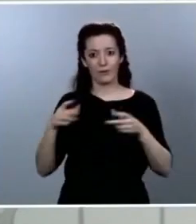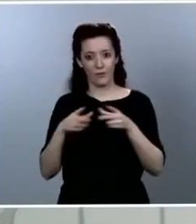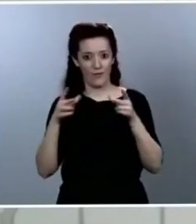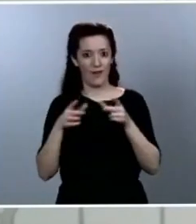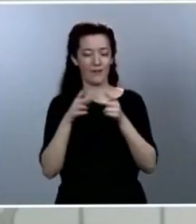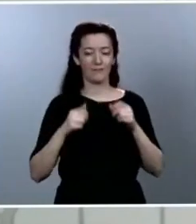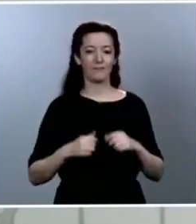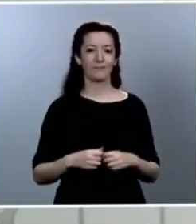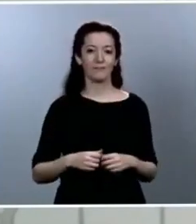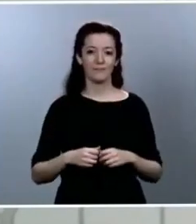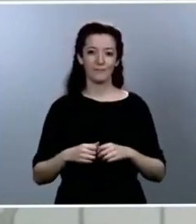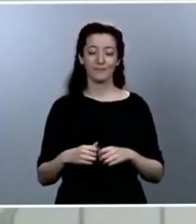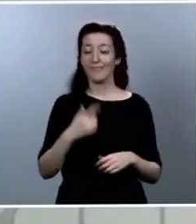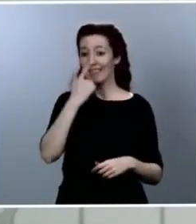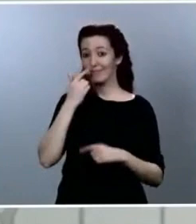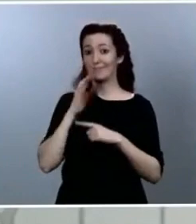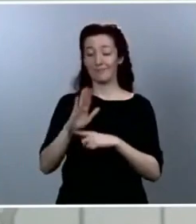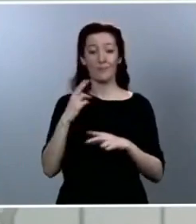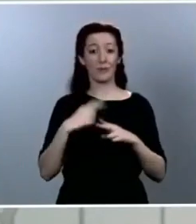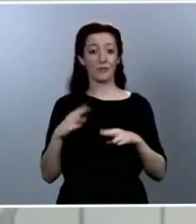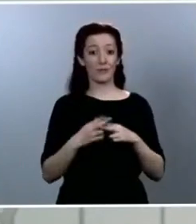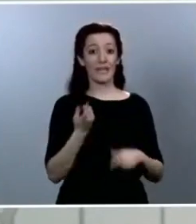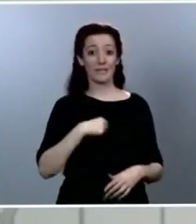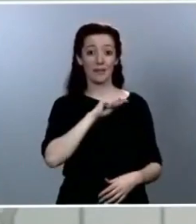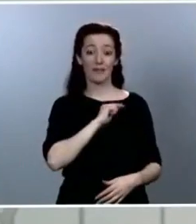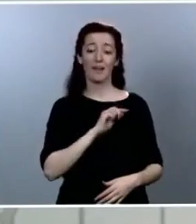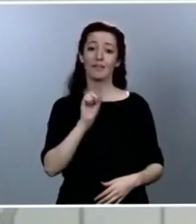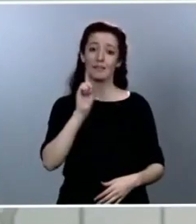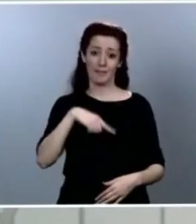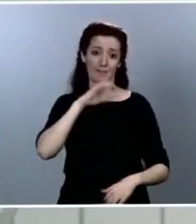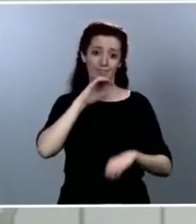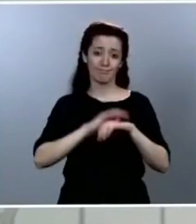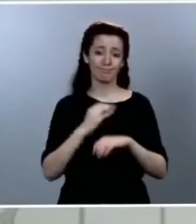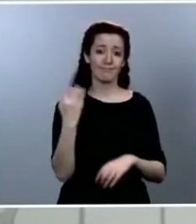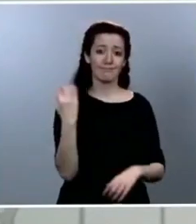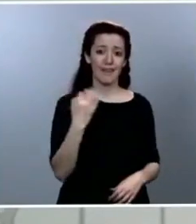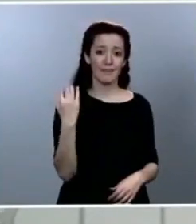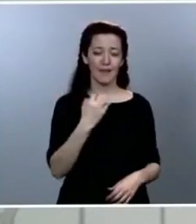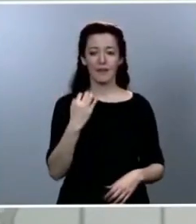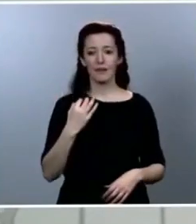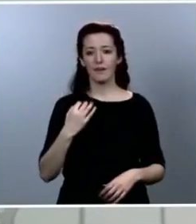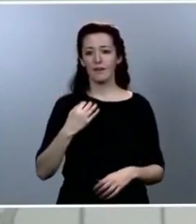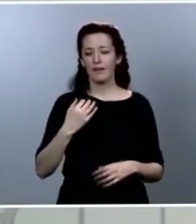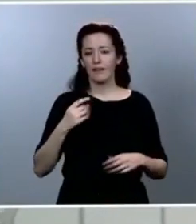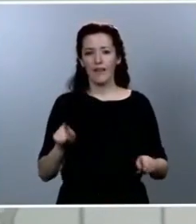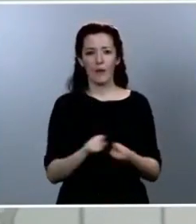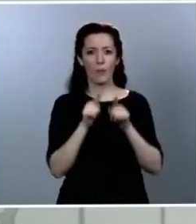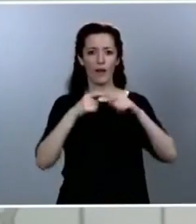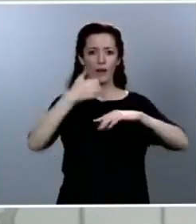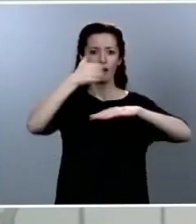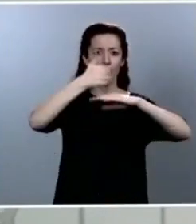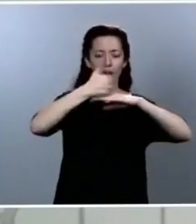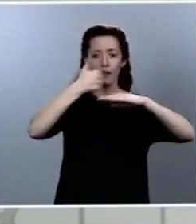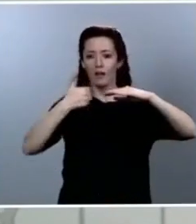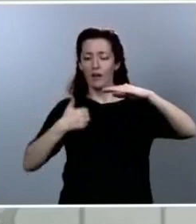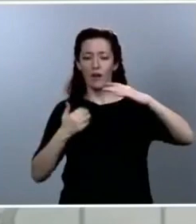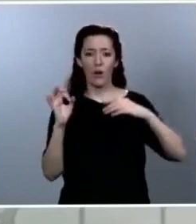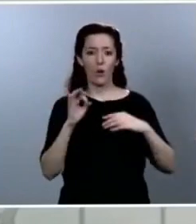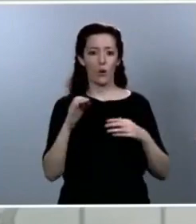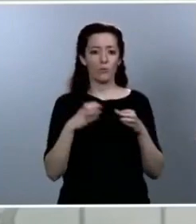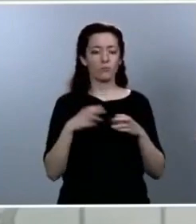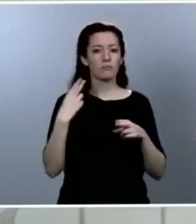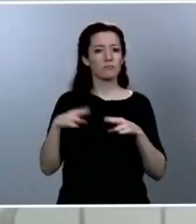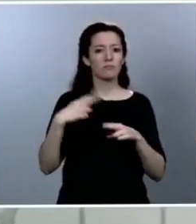políticos en nuestro país, en todos los niveles, y sea cual sea el partido que gobierne. Estamos viviendo la mayor convulsión de nuestras vidas